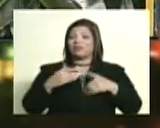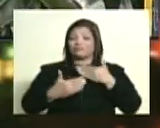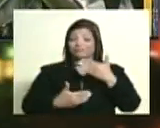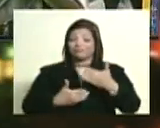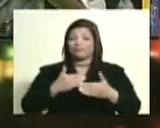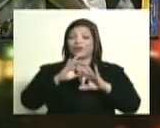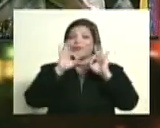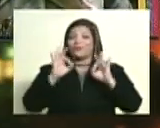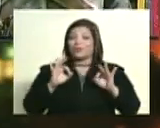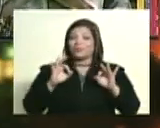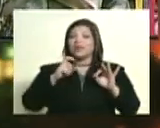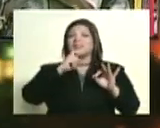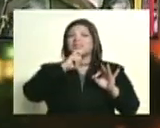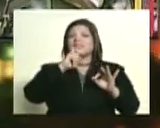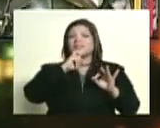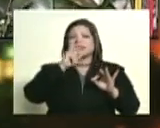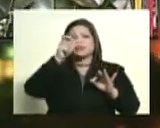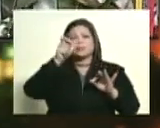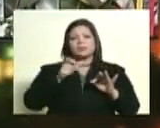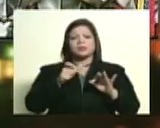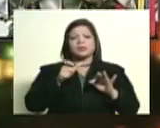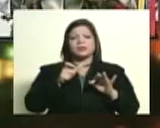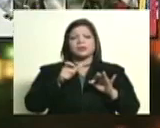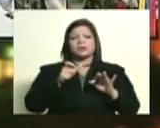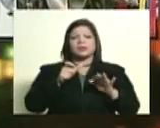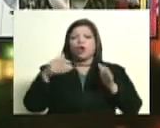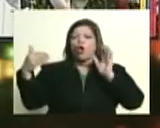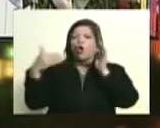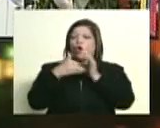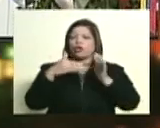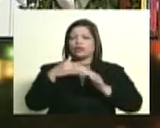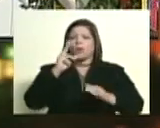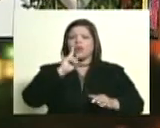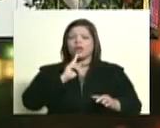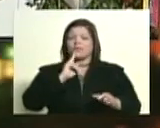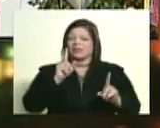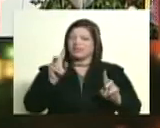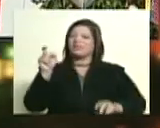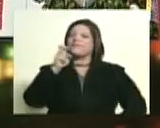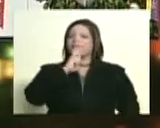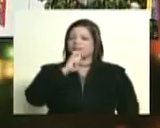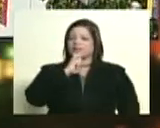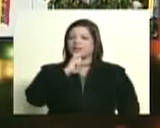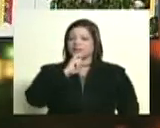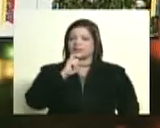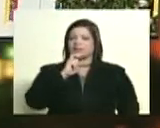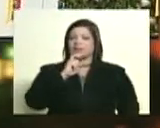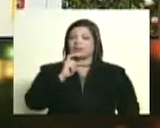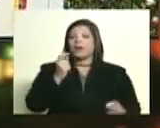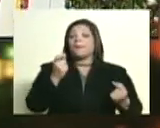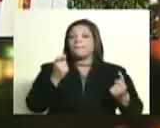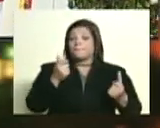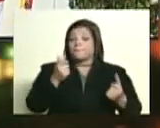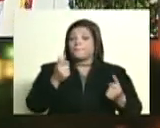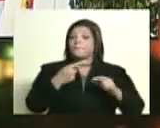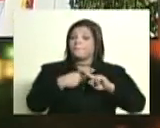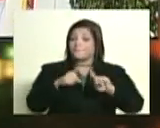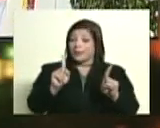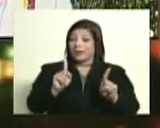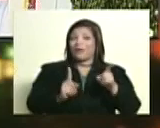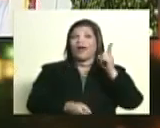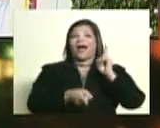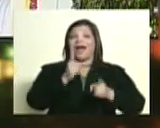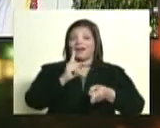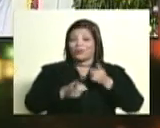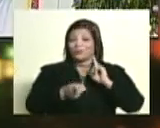es difícil que alguien se postule como antibolivariano sin embargo hay quienes se